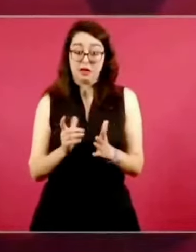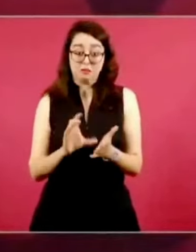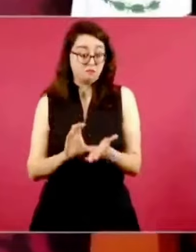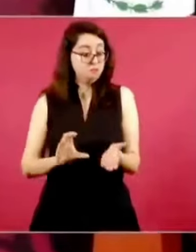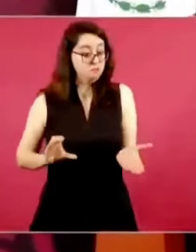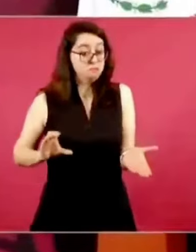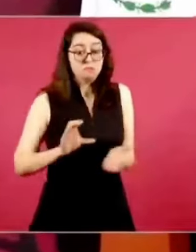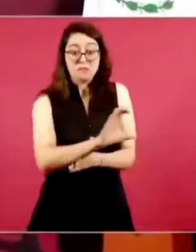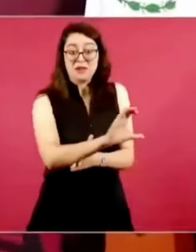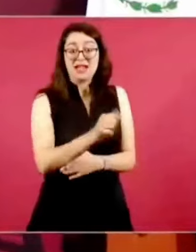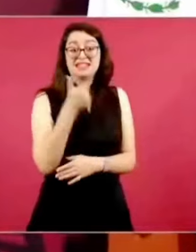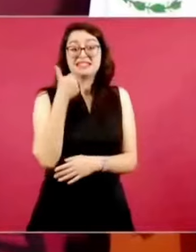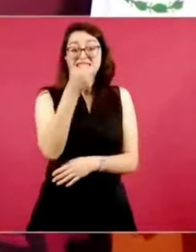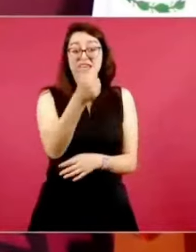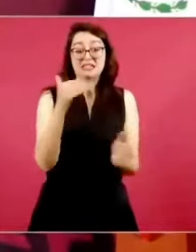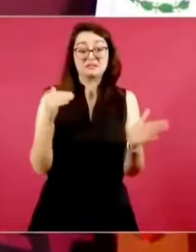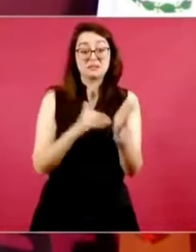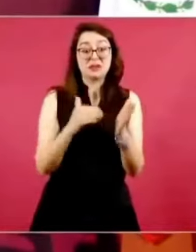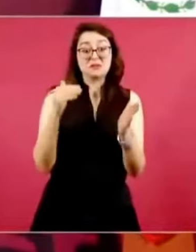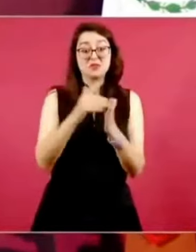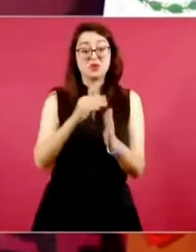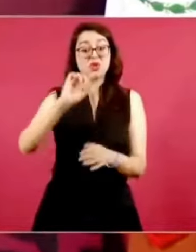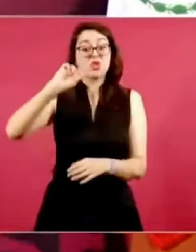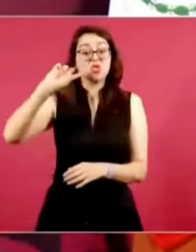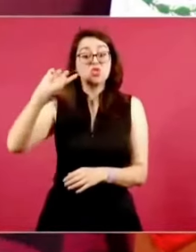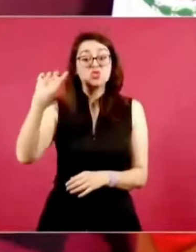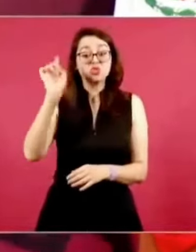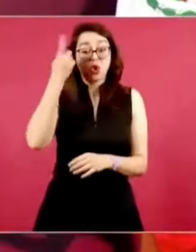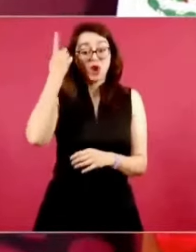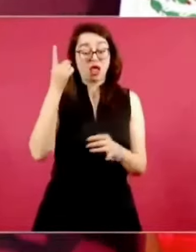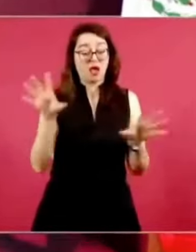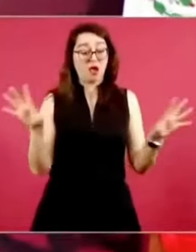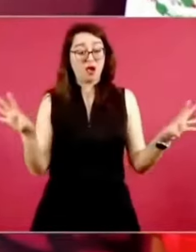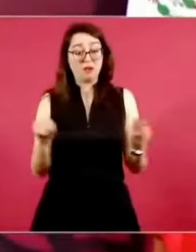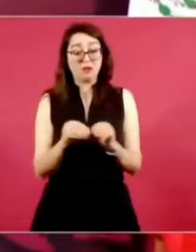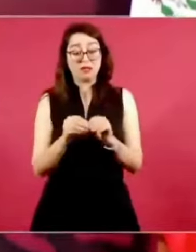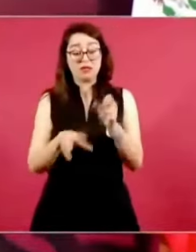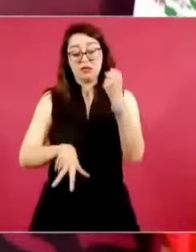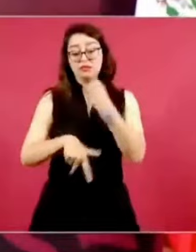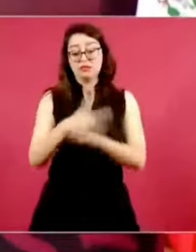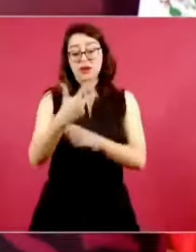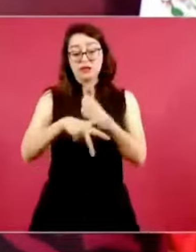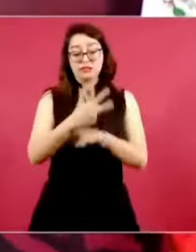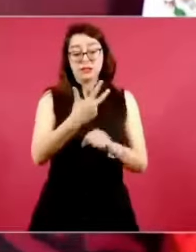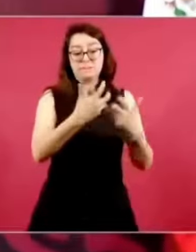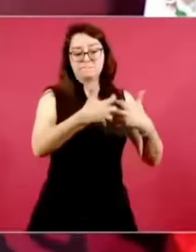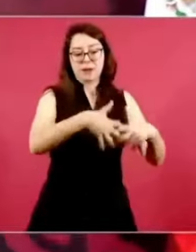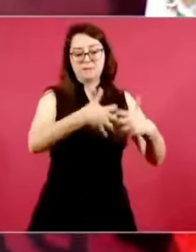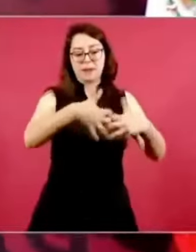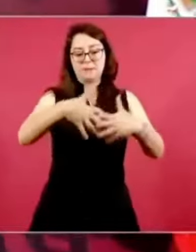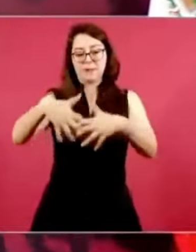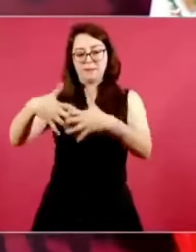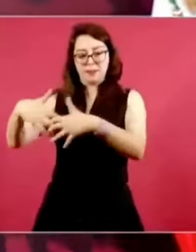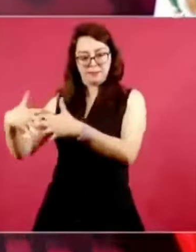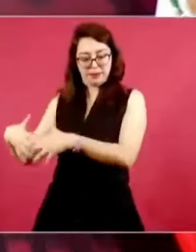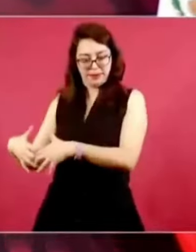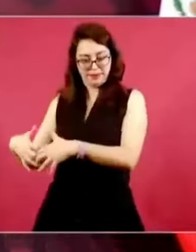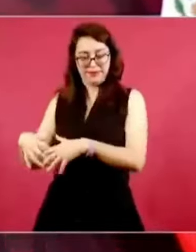que costaron las 13 plantas. de ahí vamos a obtener